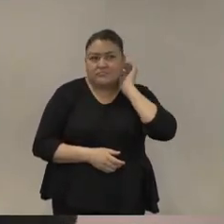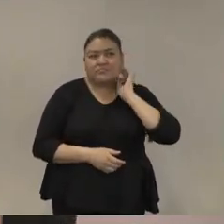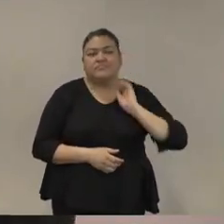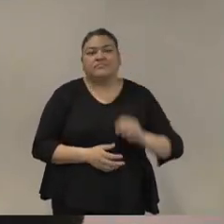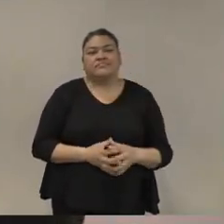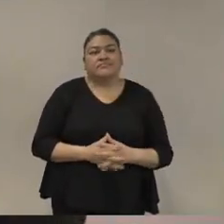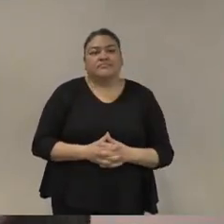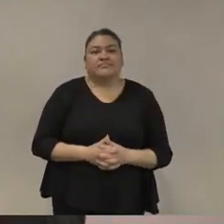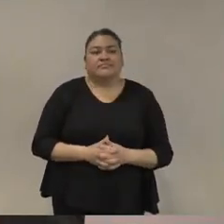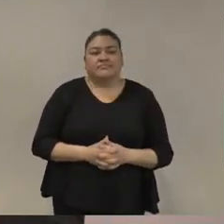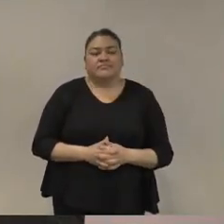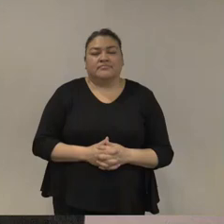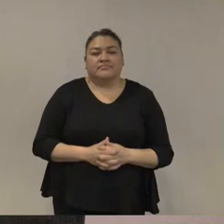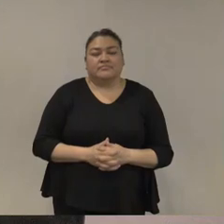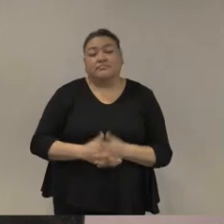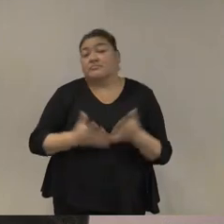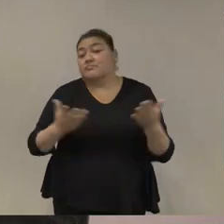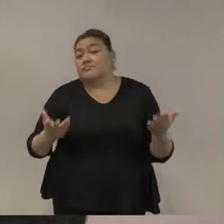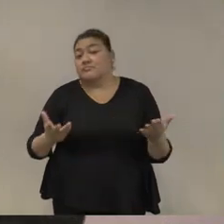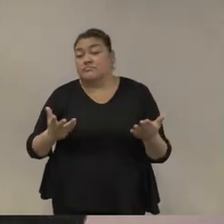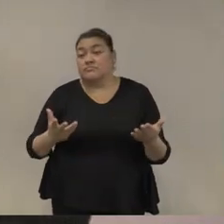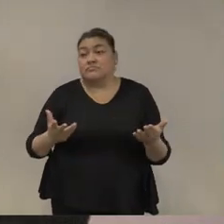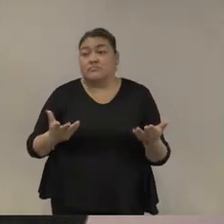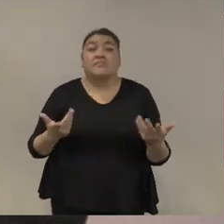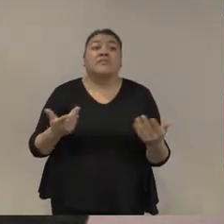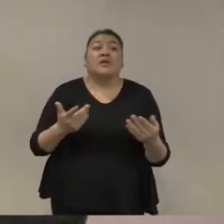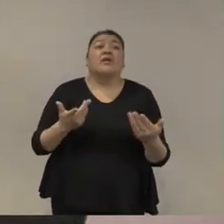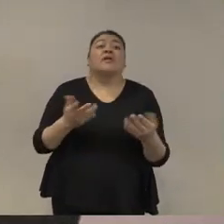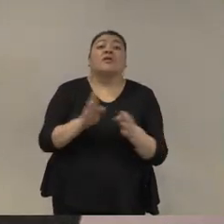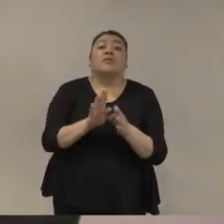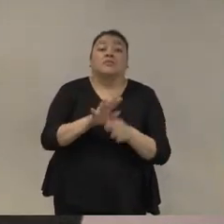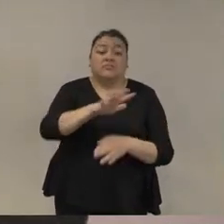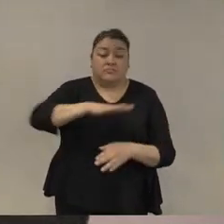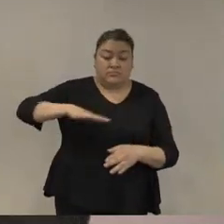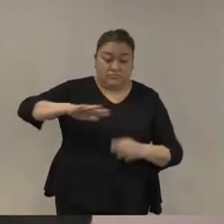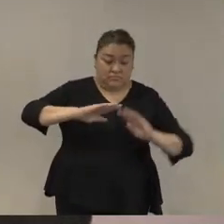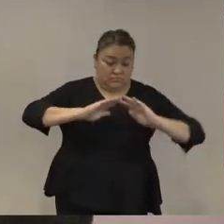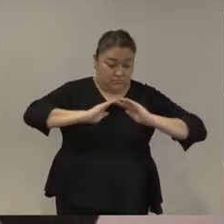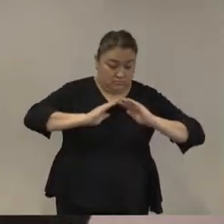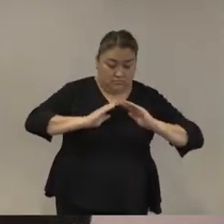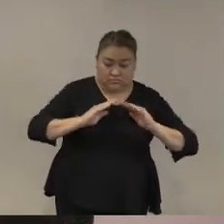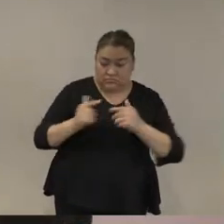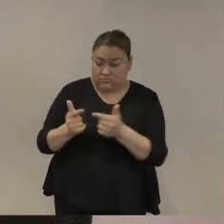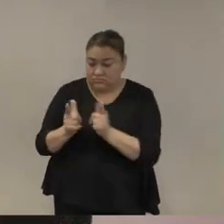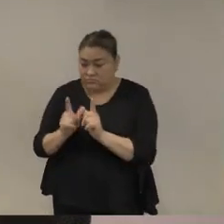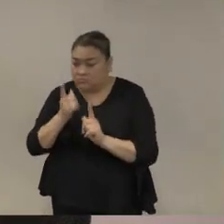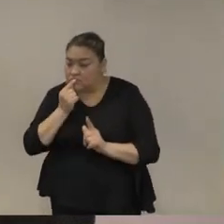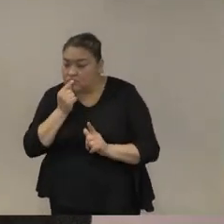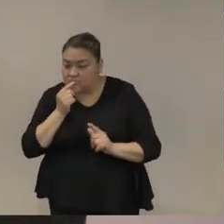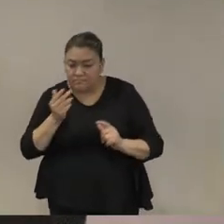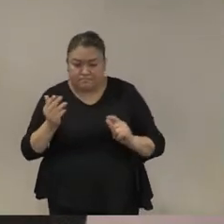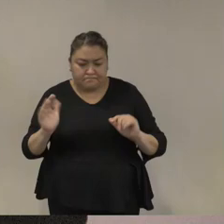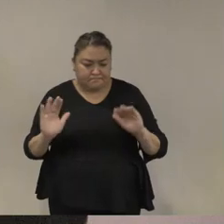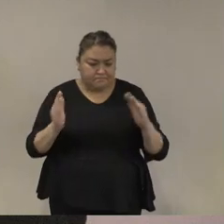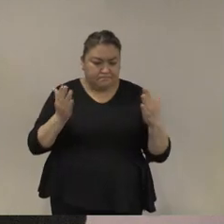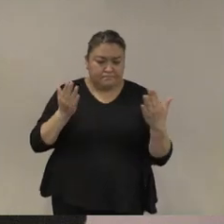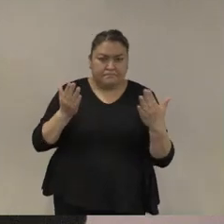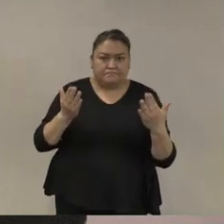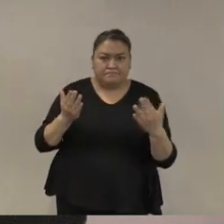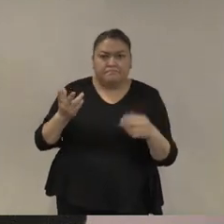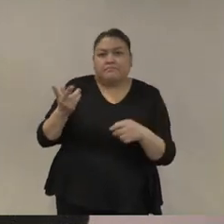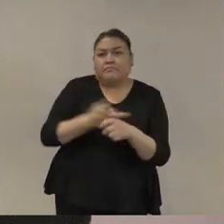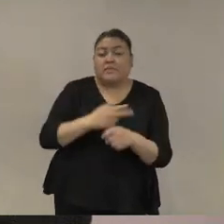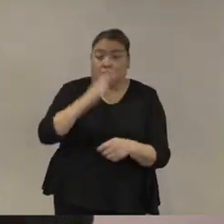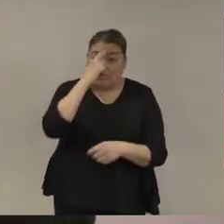¿cuáles son las implicaciones políticas? como dije yo hago ese análisis desde mi perspectiva como